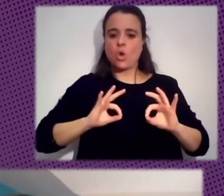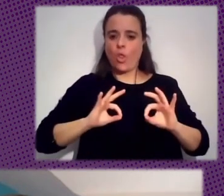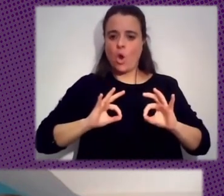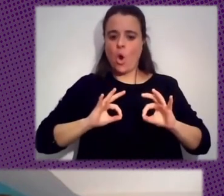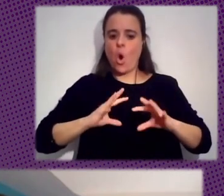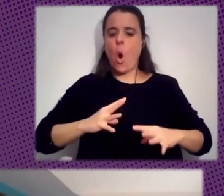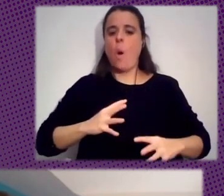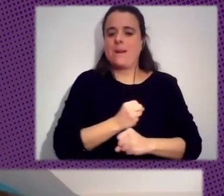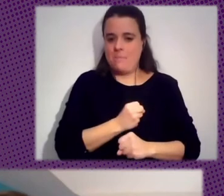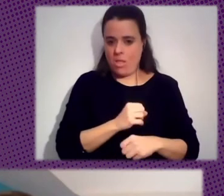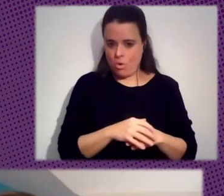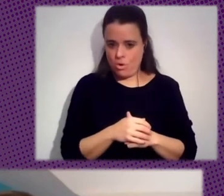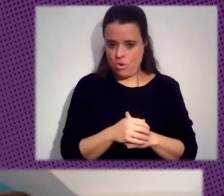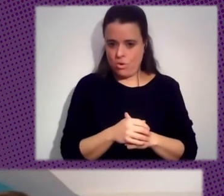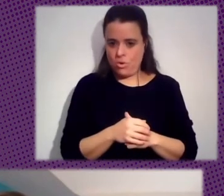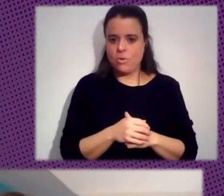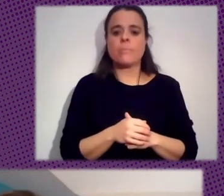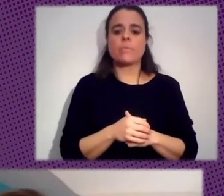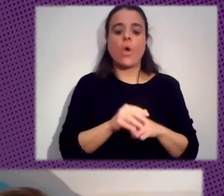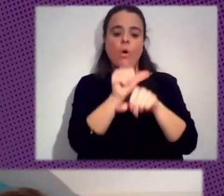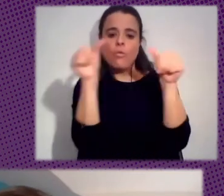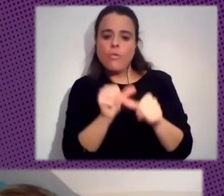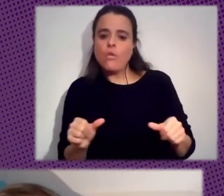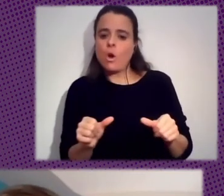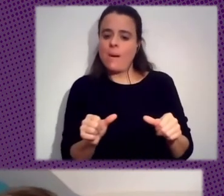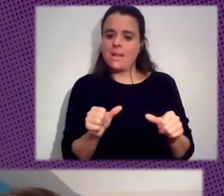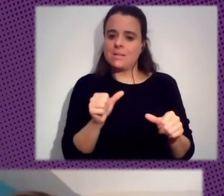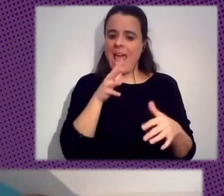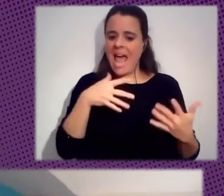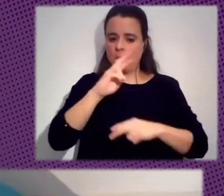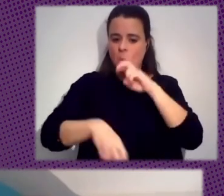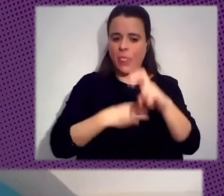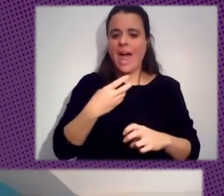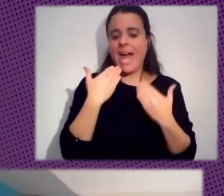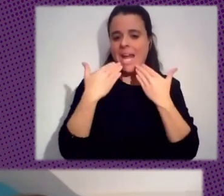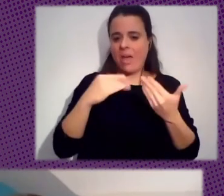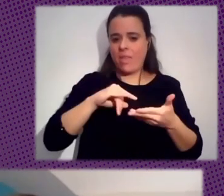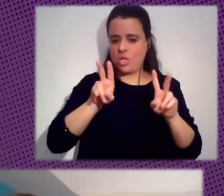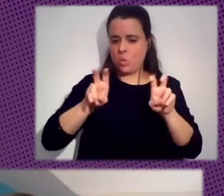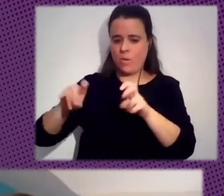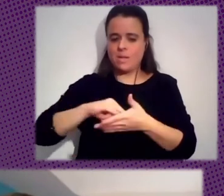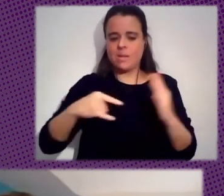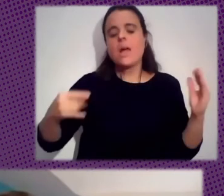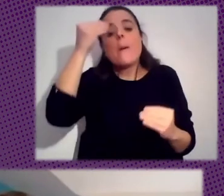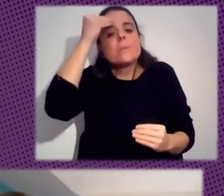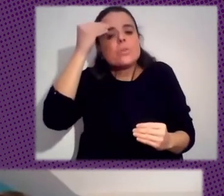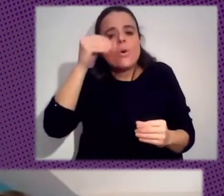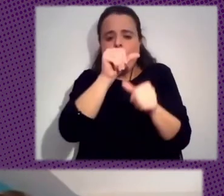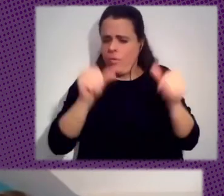Formas De Actualizarlo A Través De Nuevas Tecnologías Entonces Hay Muchas Formas Tal vez De No Alinearse